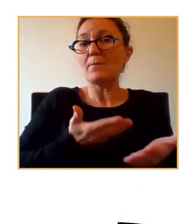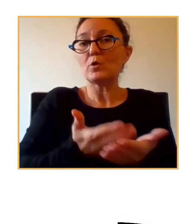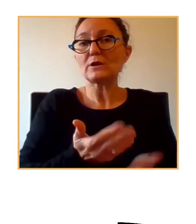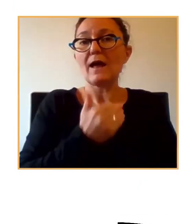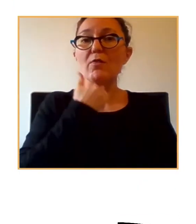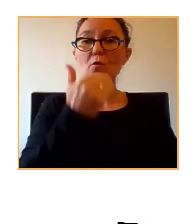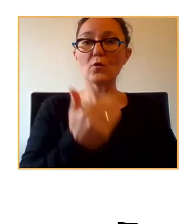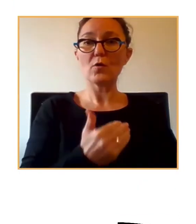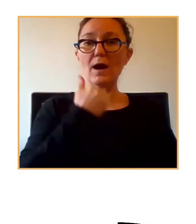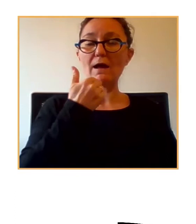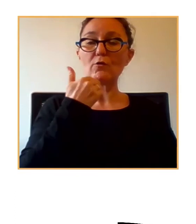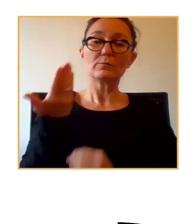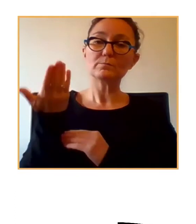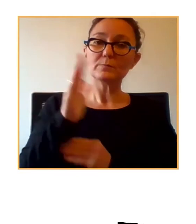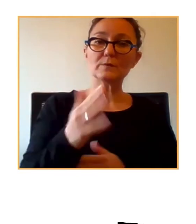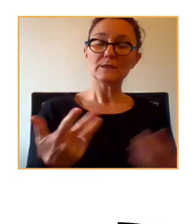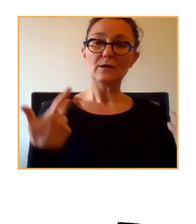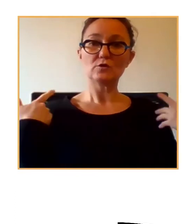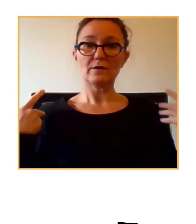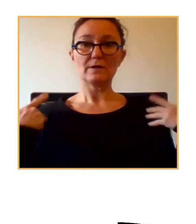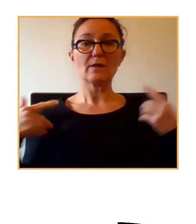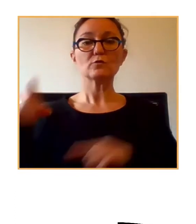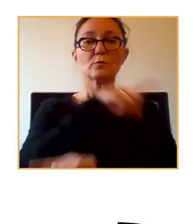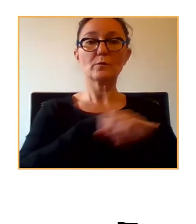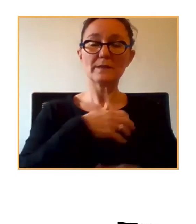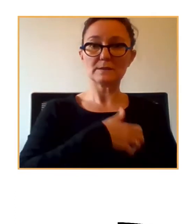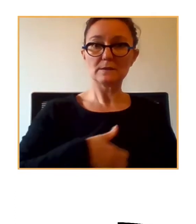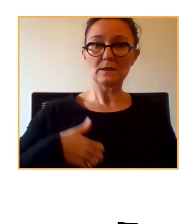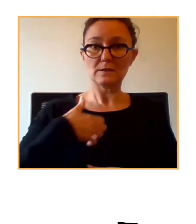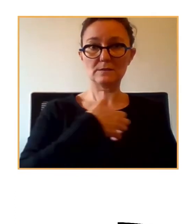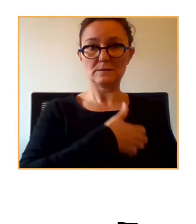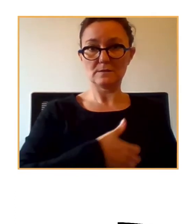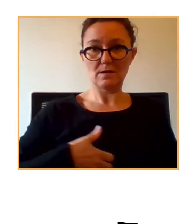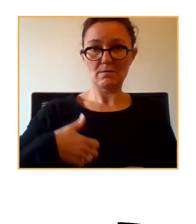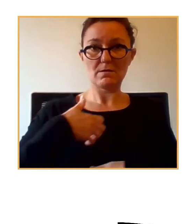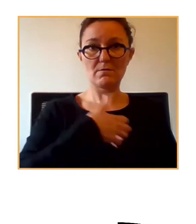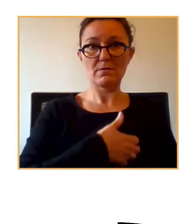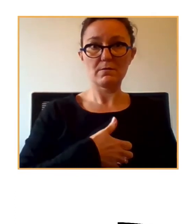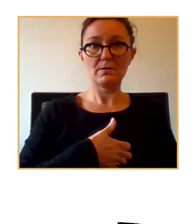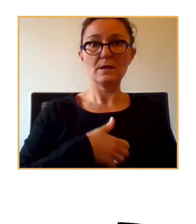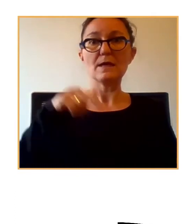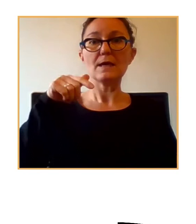de los afectados por los trastornos de ansiedad y cómo están llevando